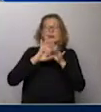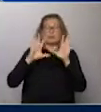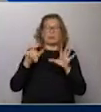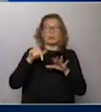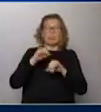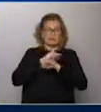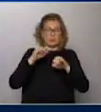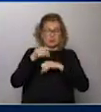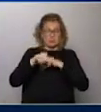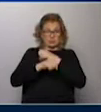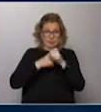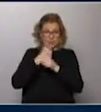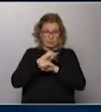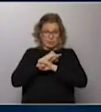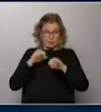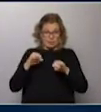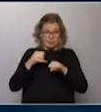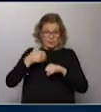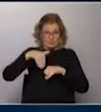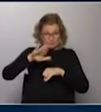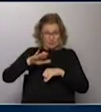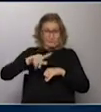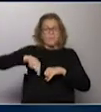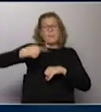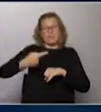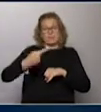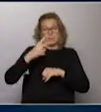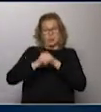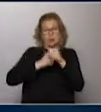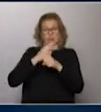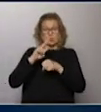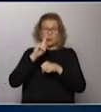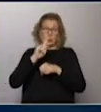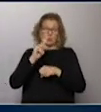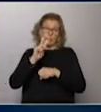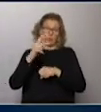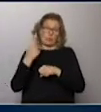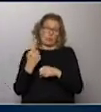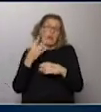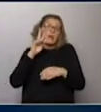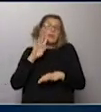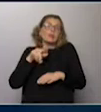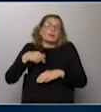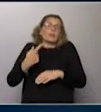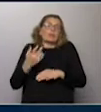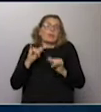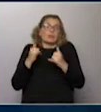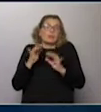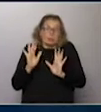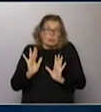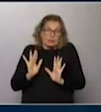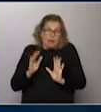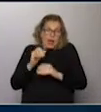este año, ¿no? Porque las finales van a pasar para el 2021, semifinales y finales, y hay que ver bajo qué régimen se juega también